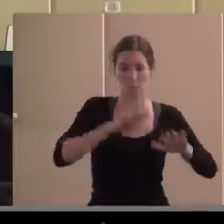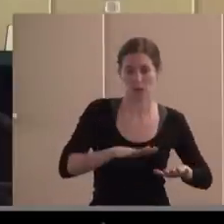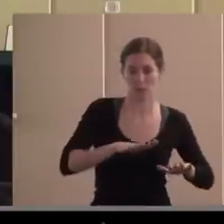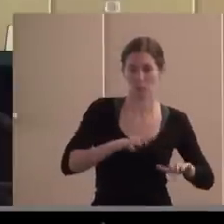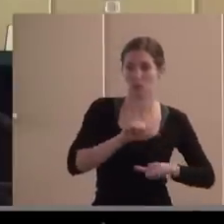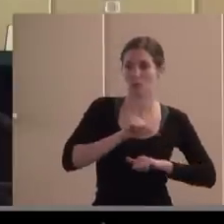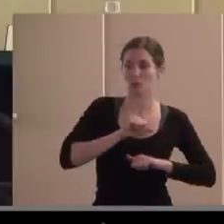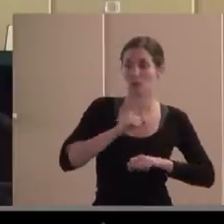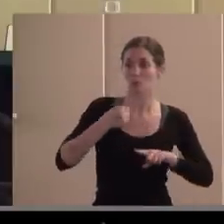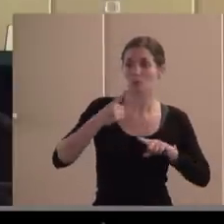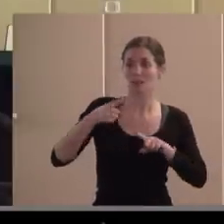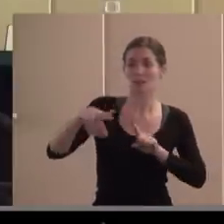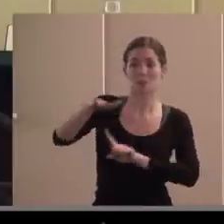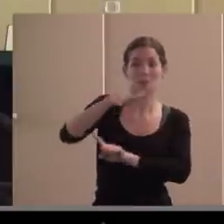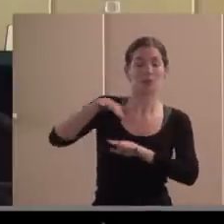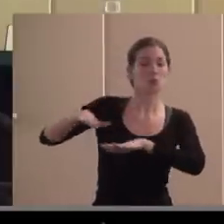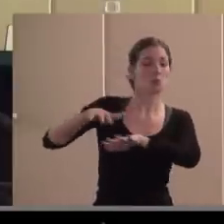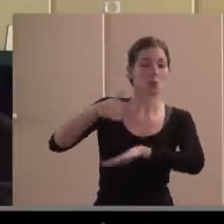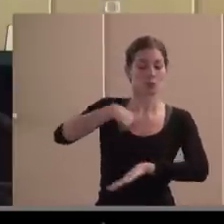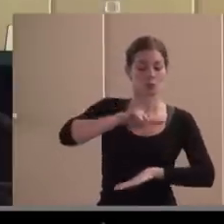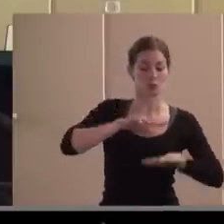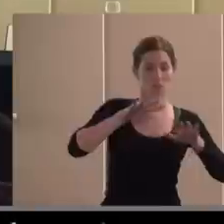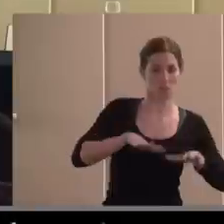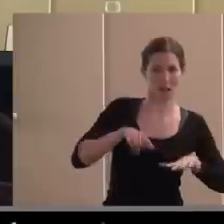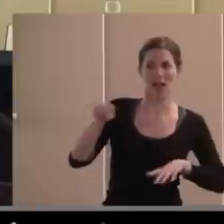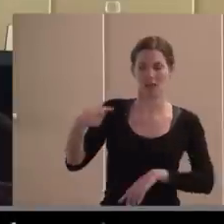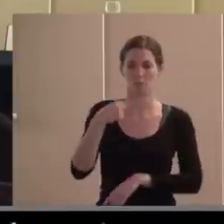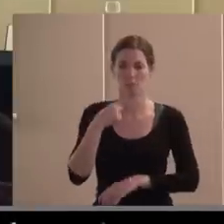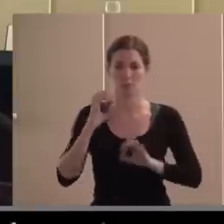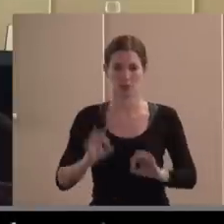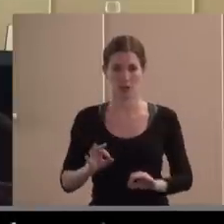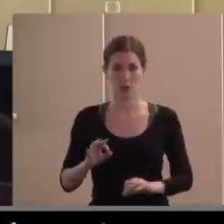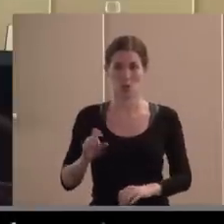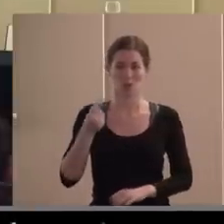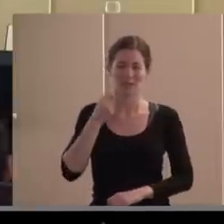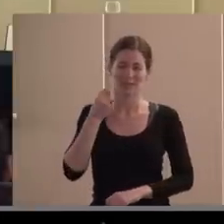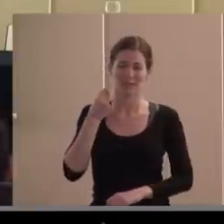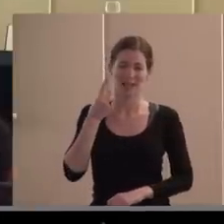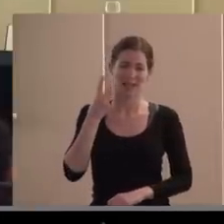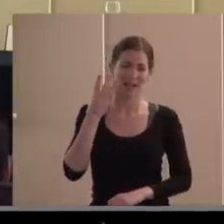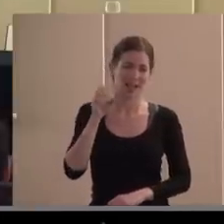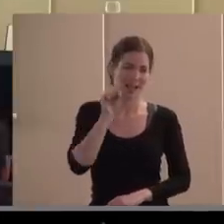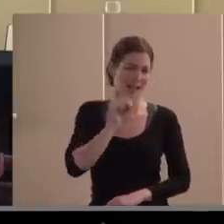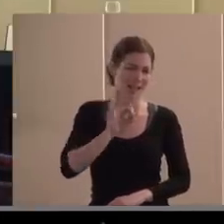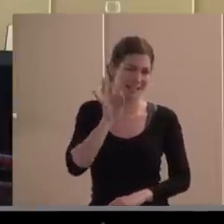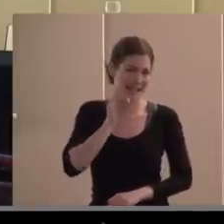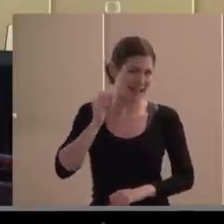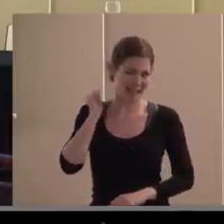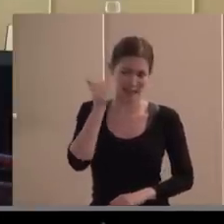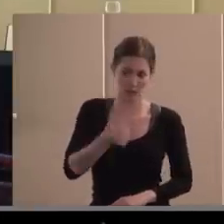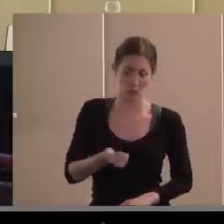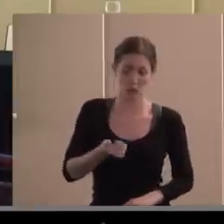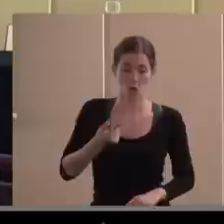pasen las cosas por fuera. Durante demasiados siglos las cosas nos han sucedido y hemos sido espectadores o sujetos de